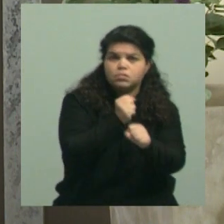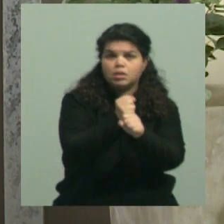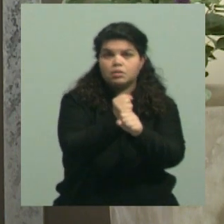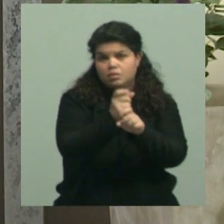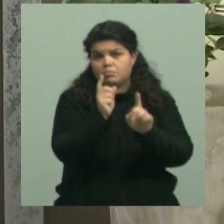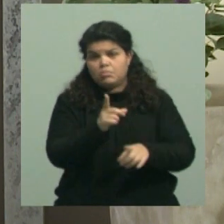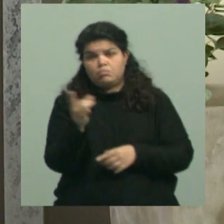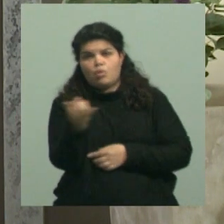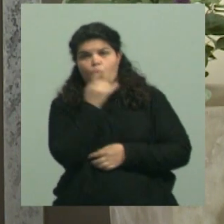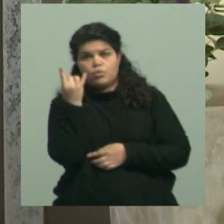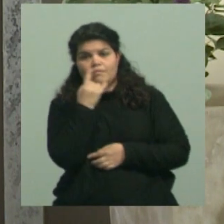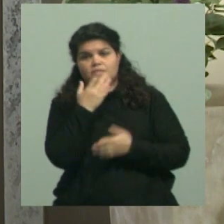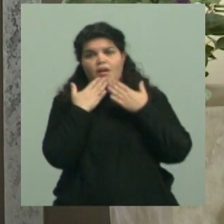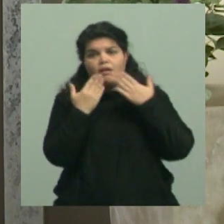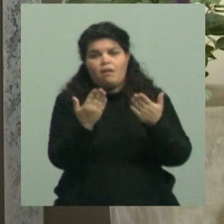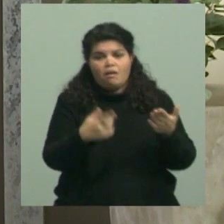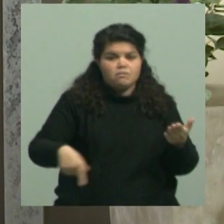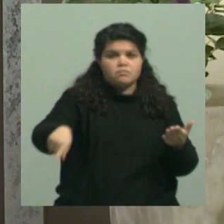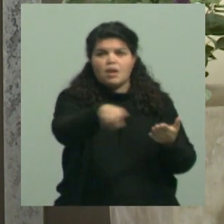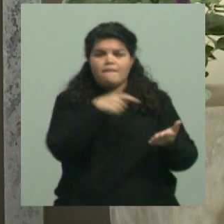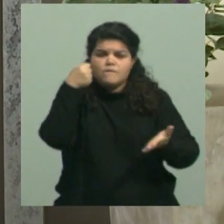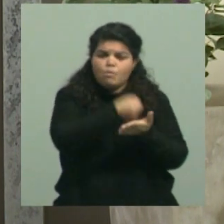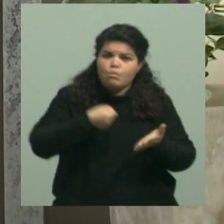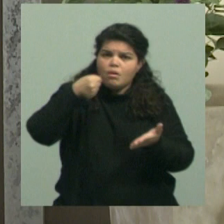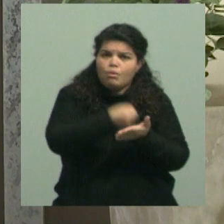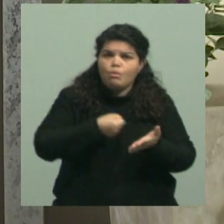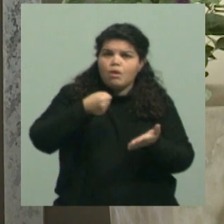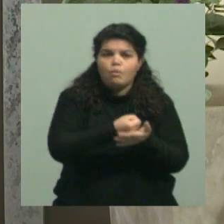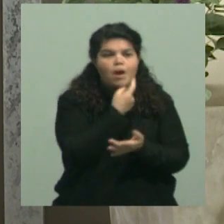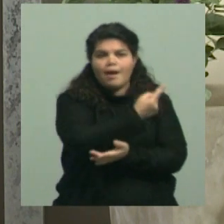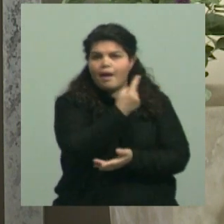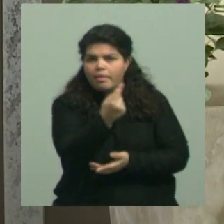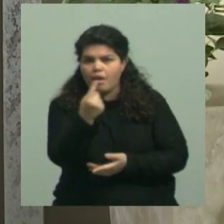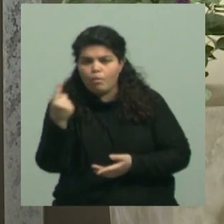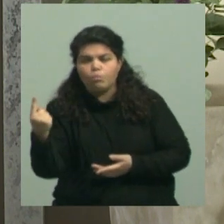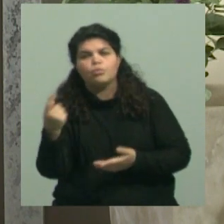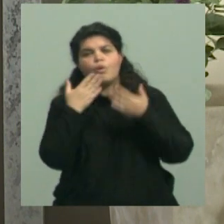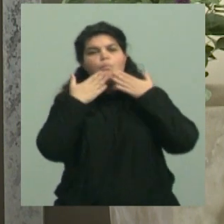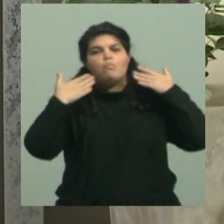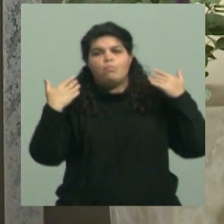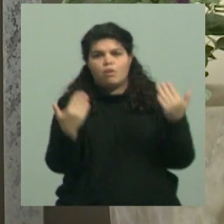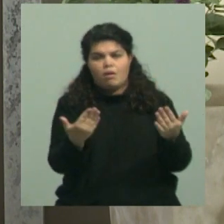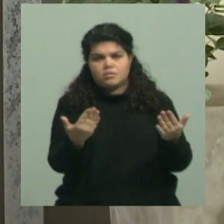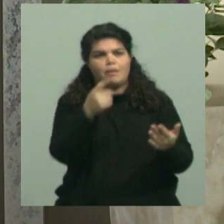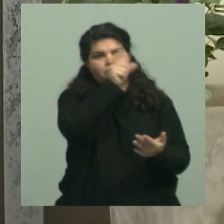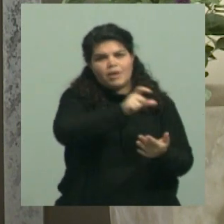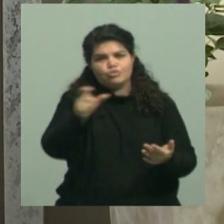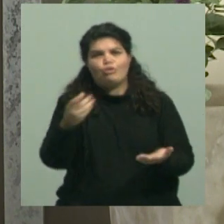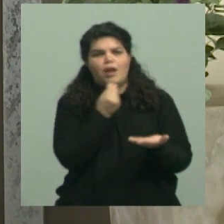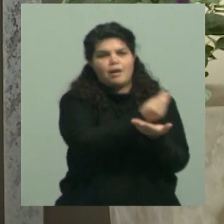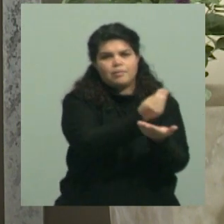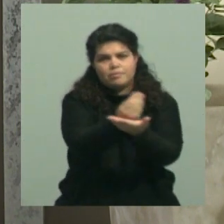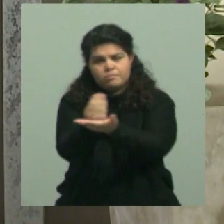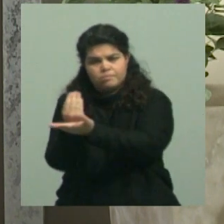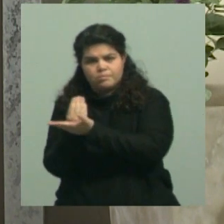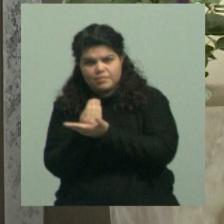obviamente, agradecemos esos esfuerzos que cada uno de nuestros agentes, nuestros docentes, nuestros